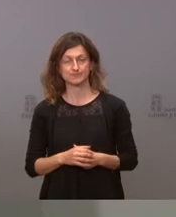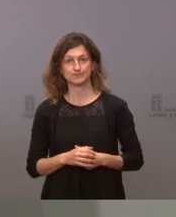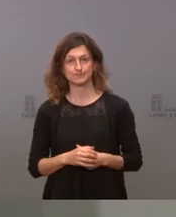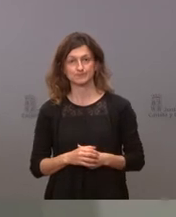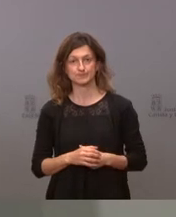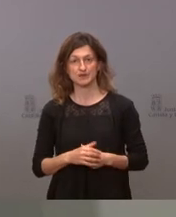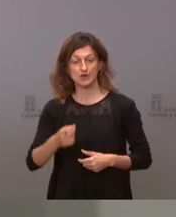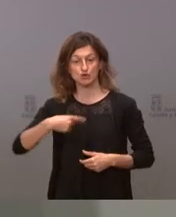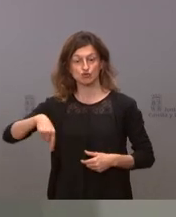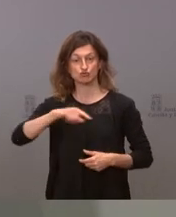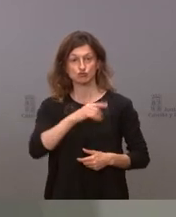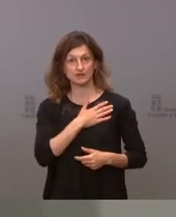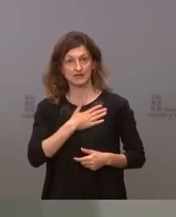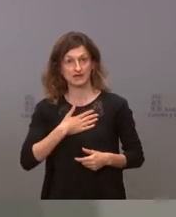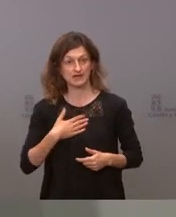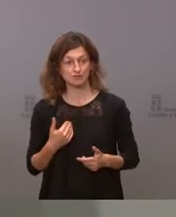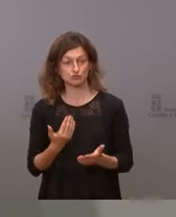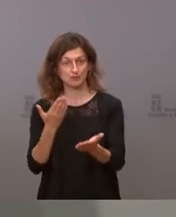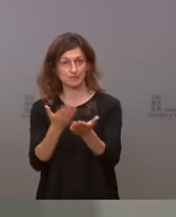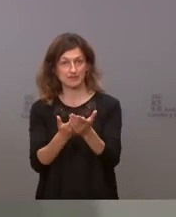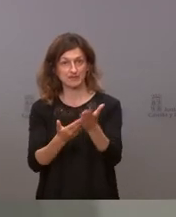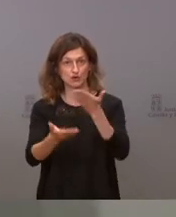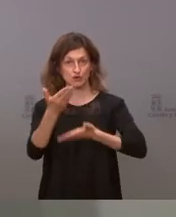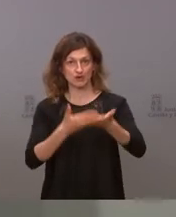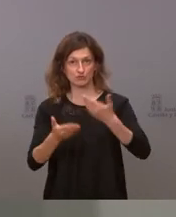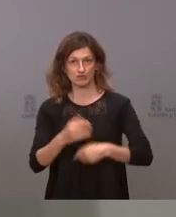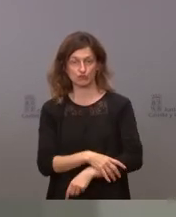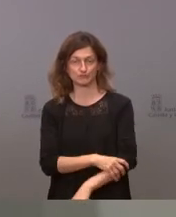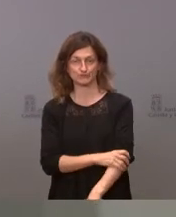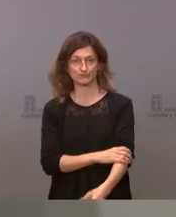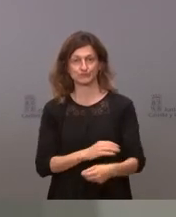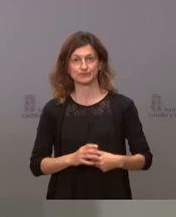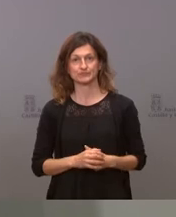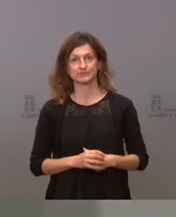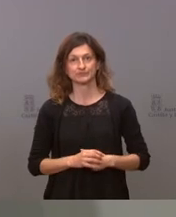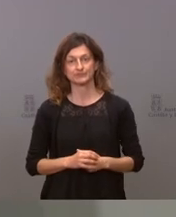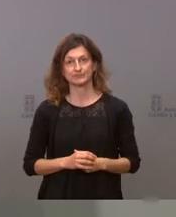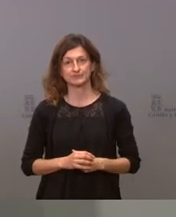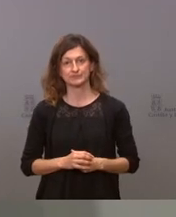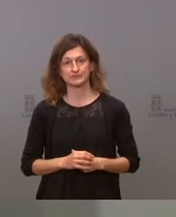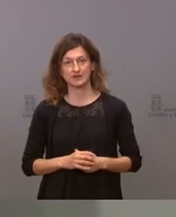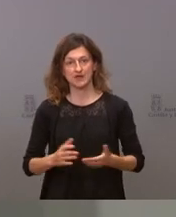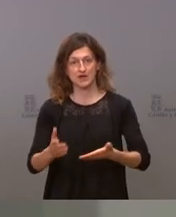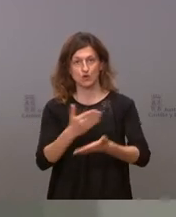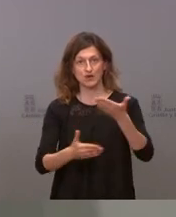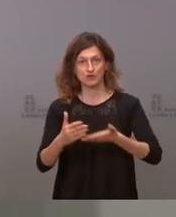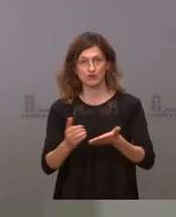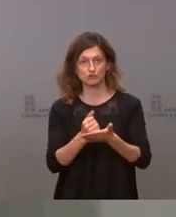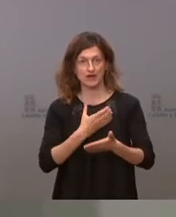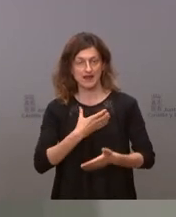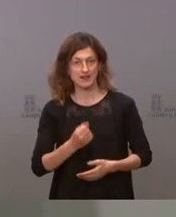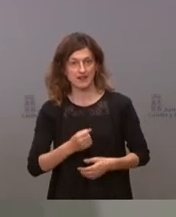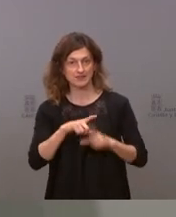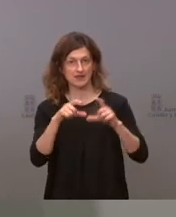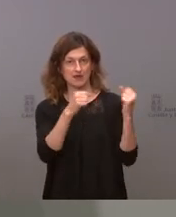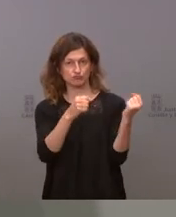lo que queremos es solicitar colaboración colaboración a todos los alcaldes a todas las